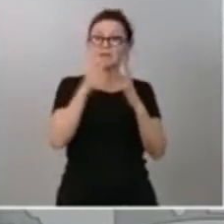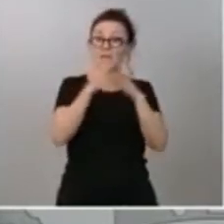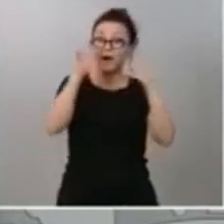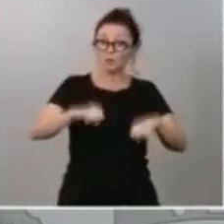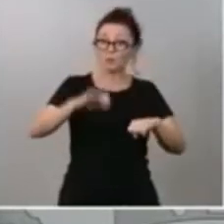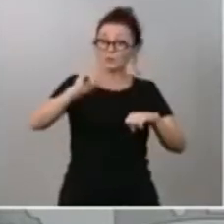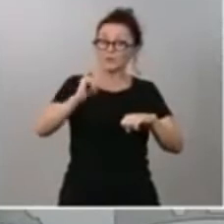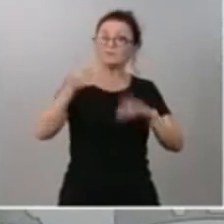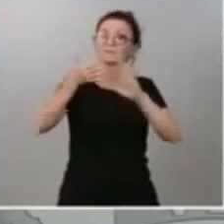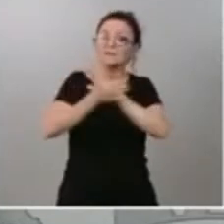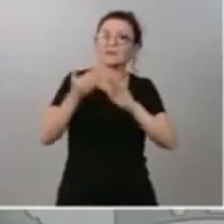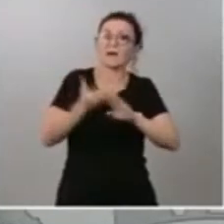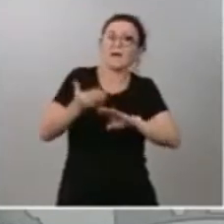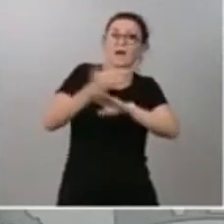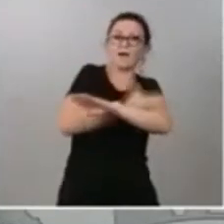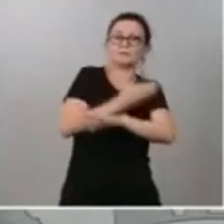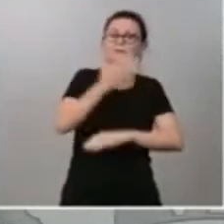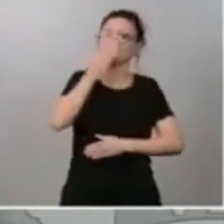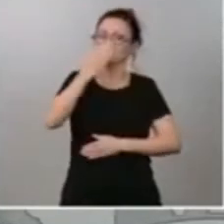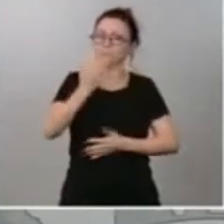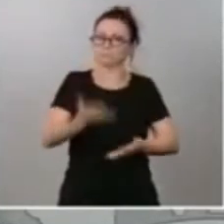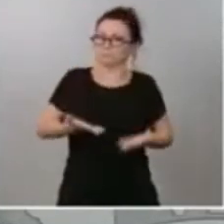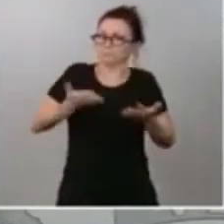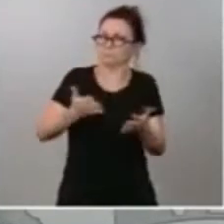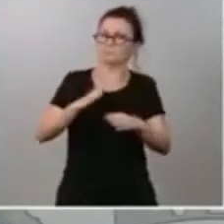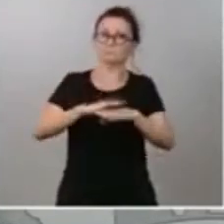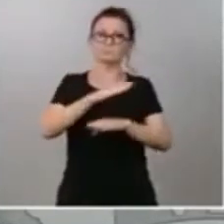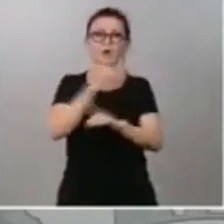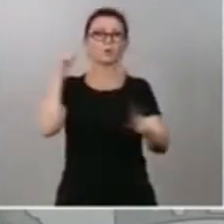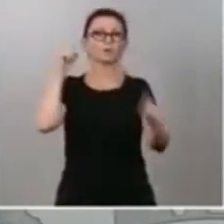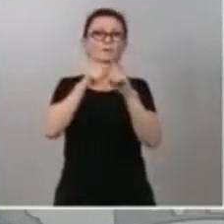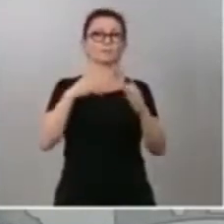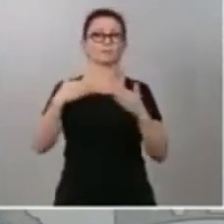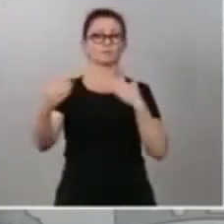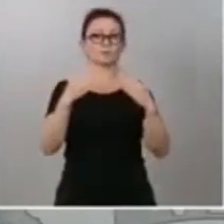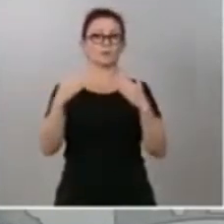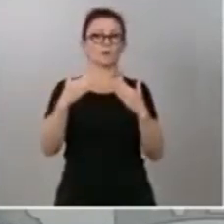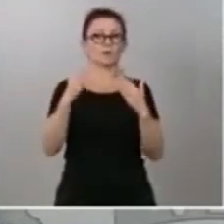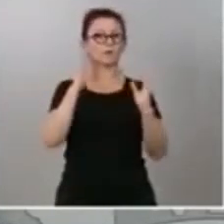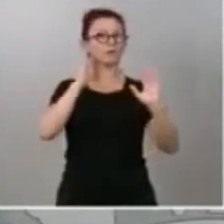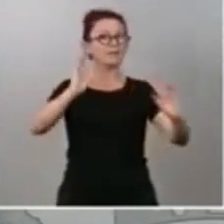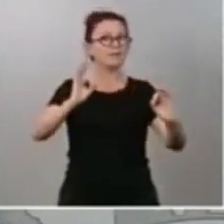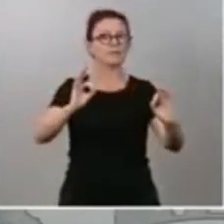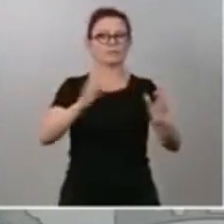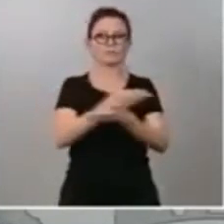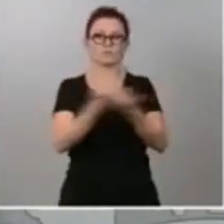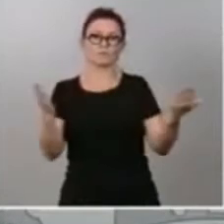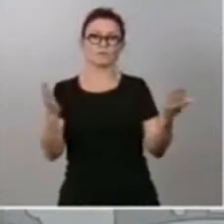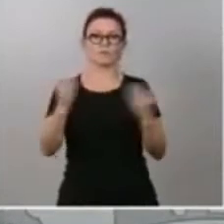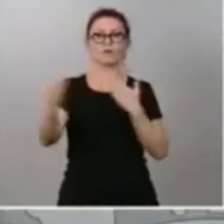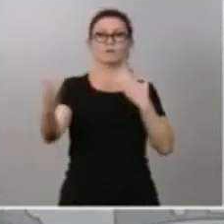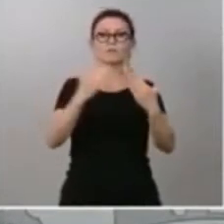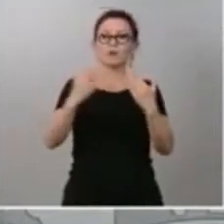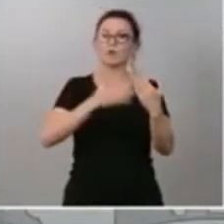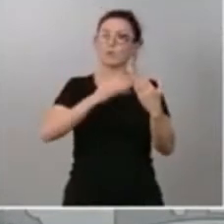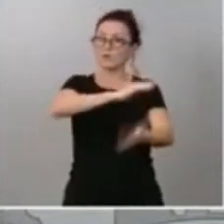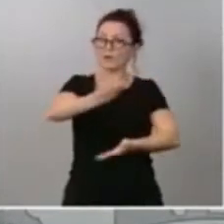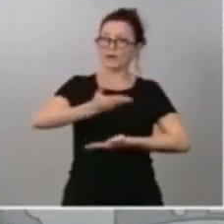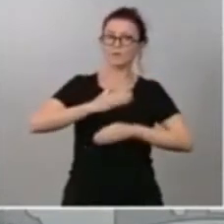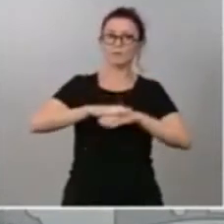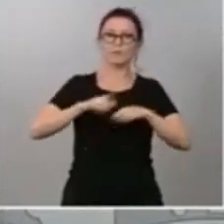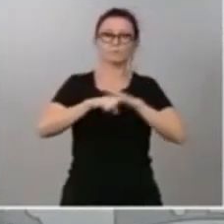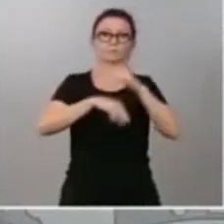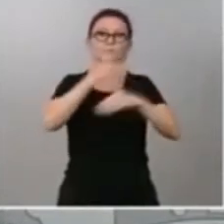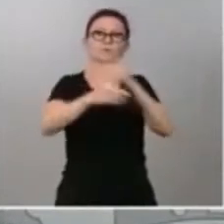al diálogo, a la solución dialogada, desde la creencia y la confianza en el poder del diálogo para avanzar y cumplir con los objetivos.